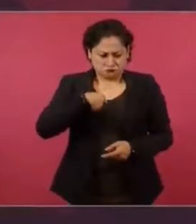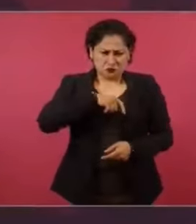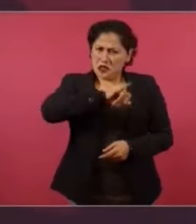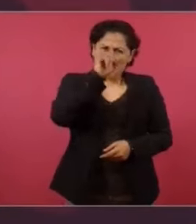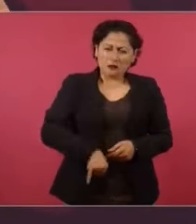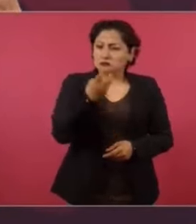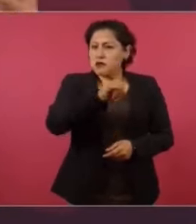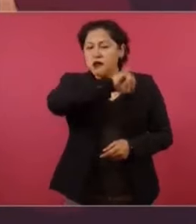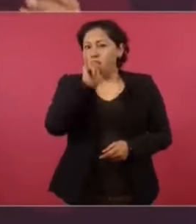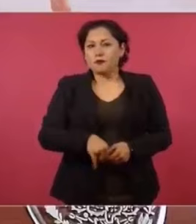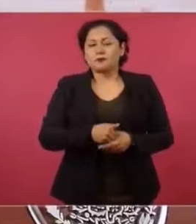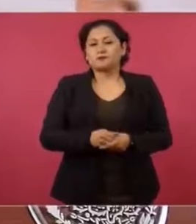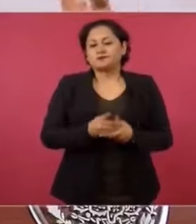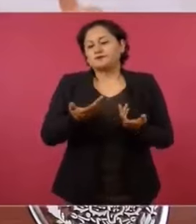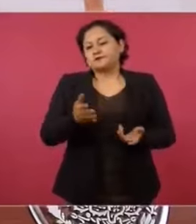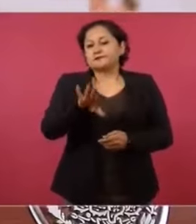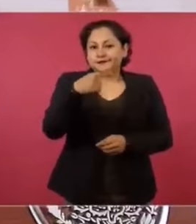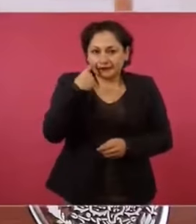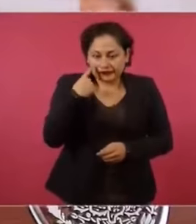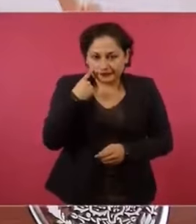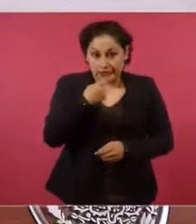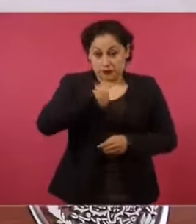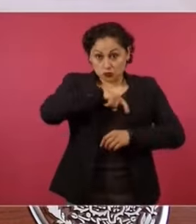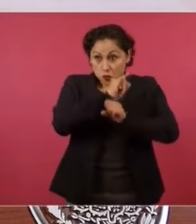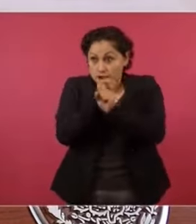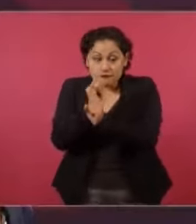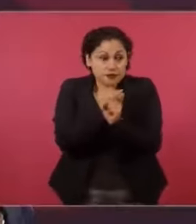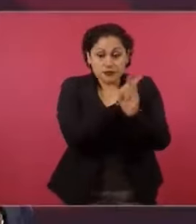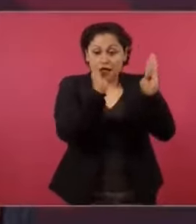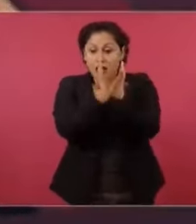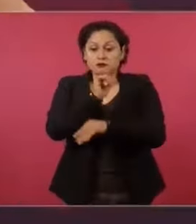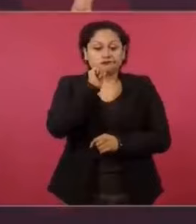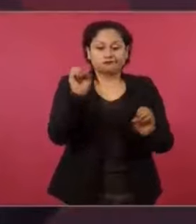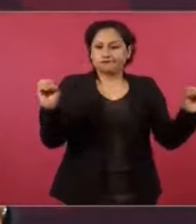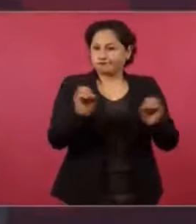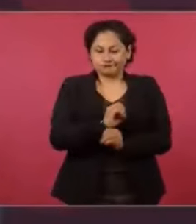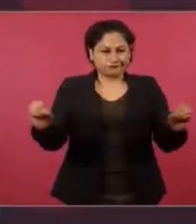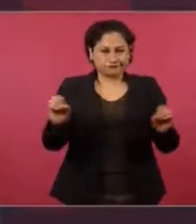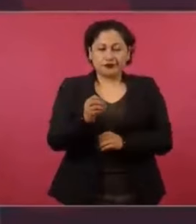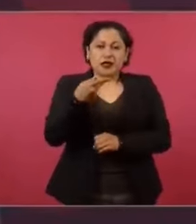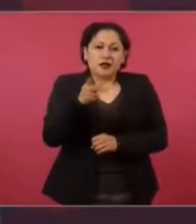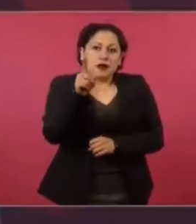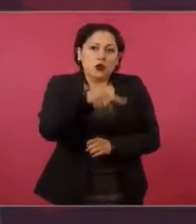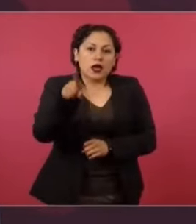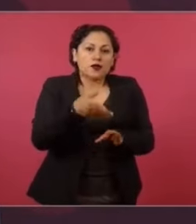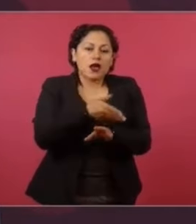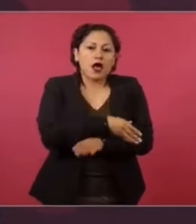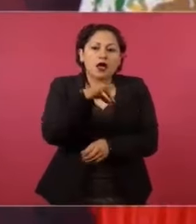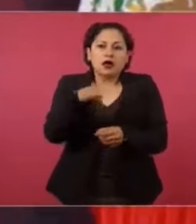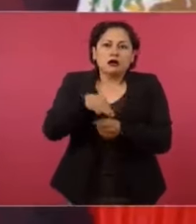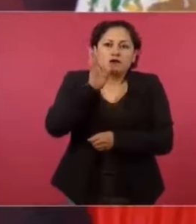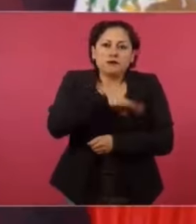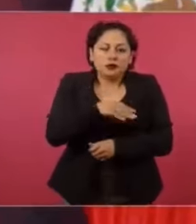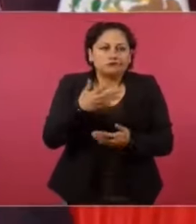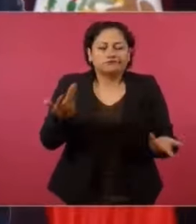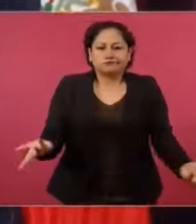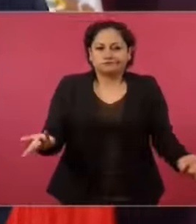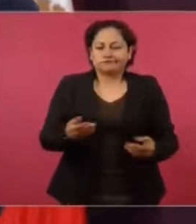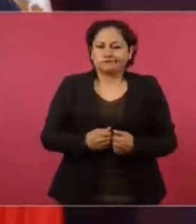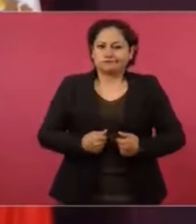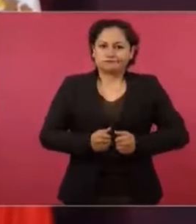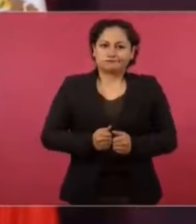claro, no es que se les esté investigando nada de eso, es que no les fue bien, porque